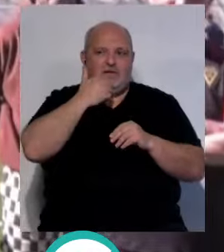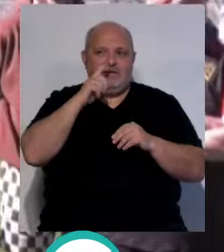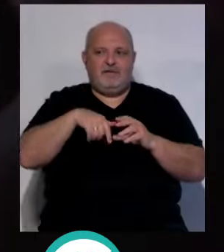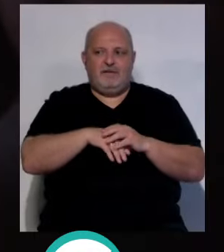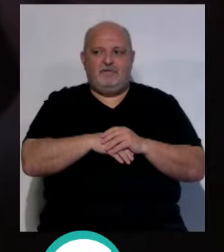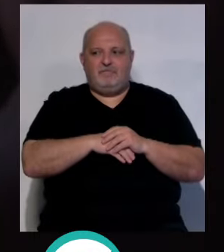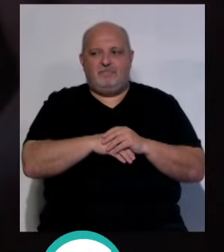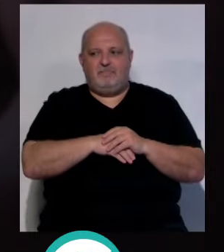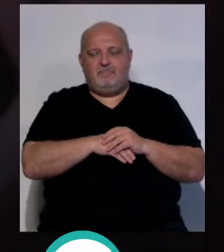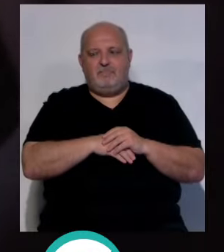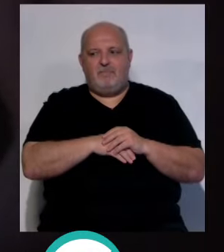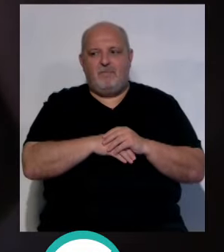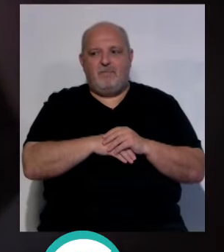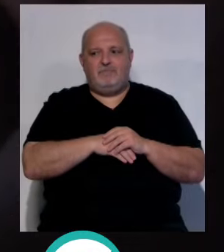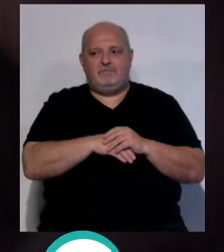del partido.